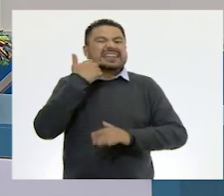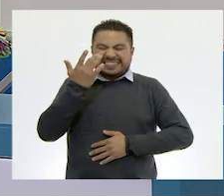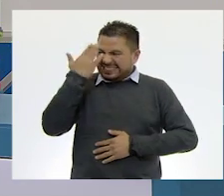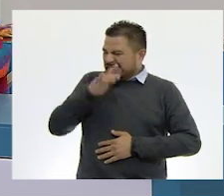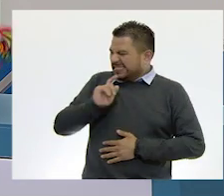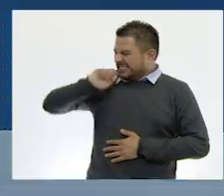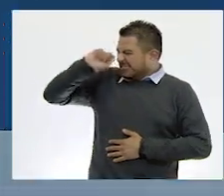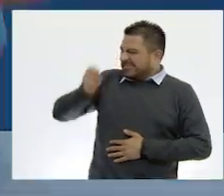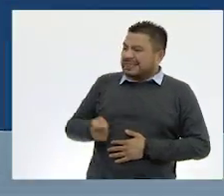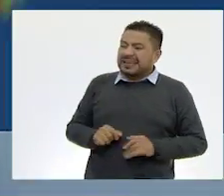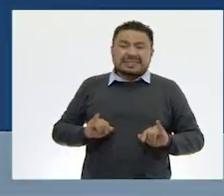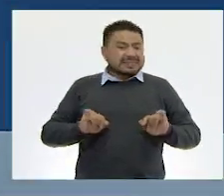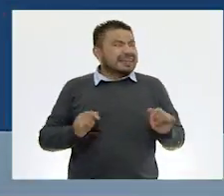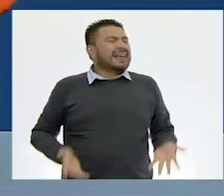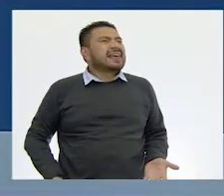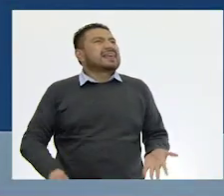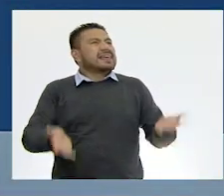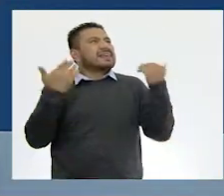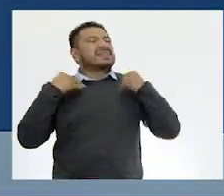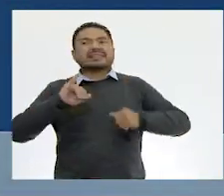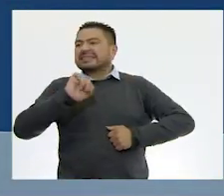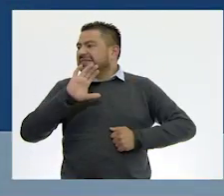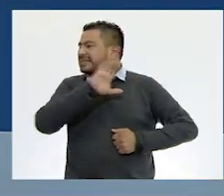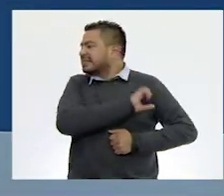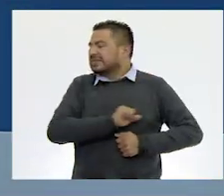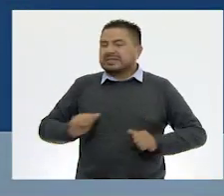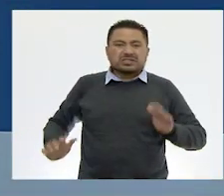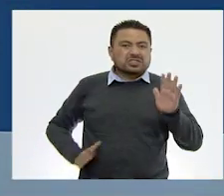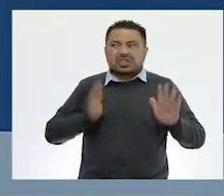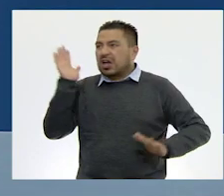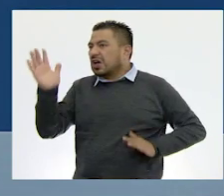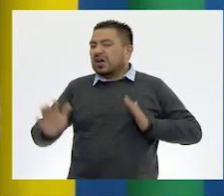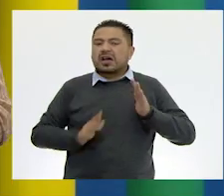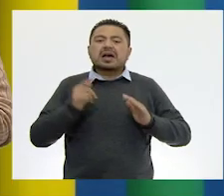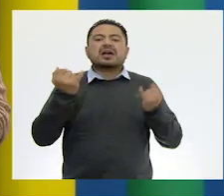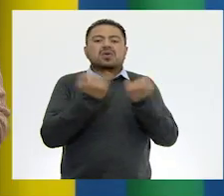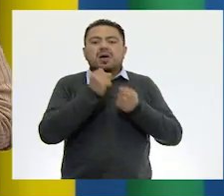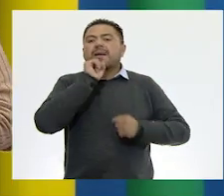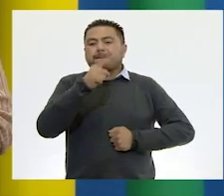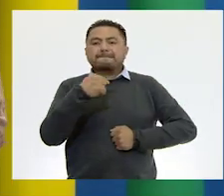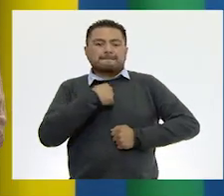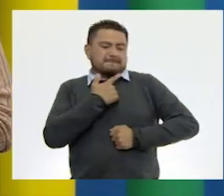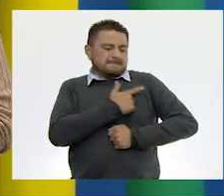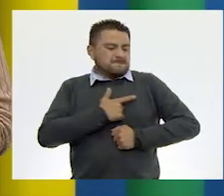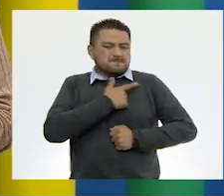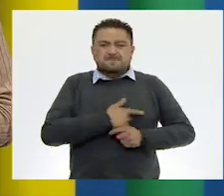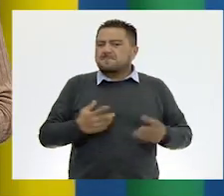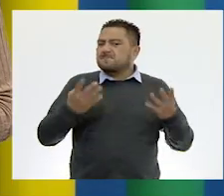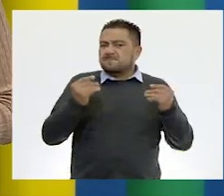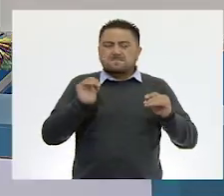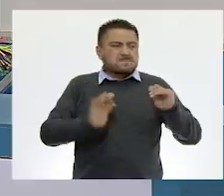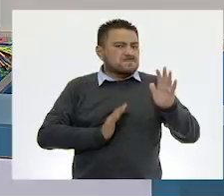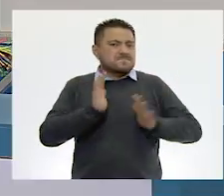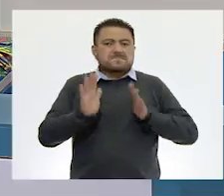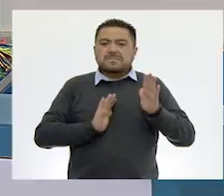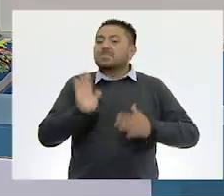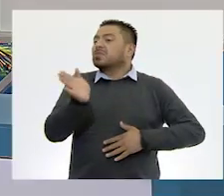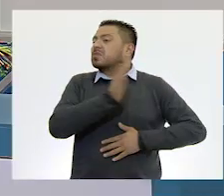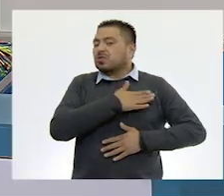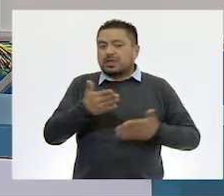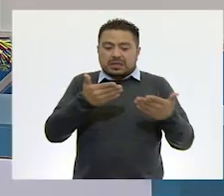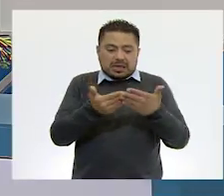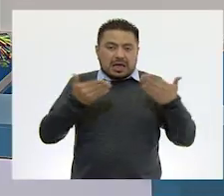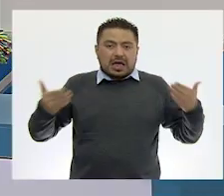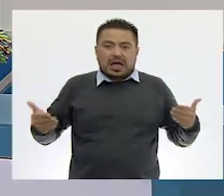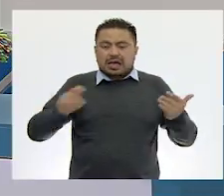de qué se trata? ¡Sí! ¡Nos encantan las sorpresas! A mí igual, maestro. Me gustan mucho las sorpresas. Pues bueno, nos